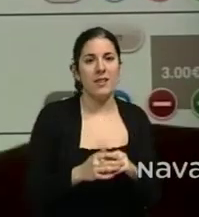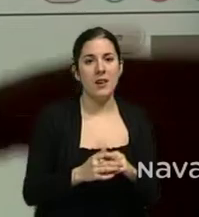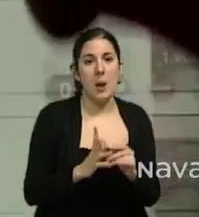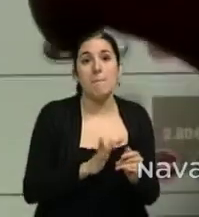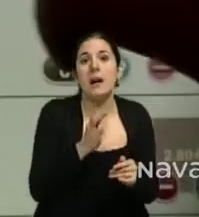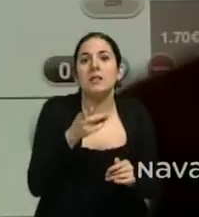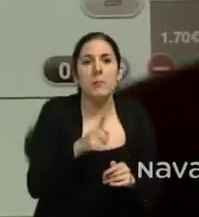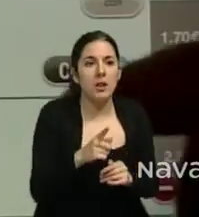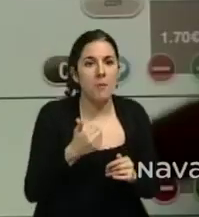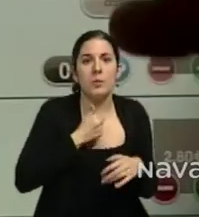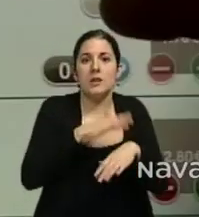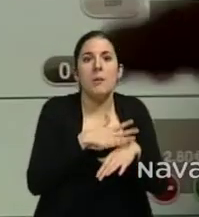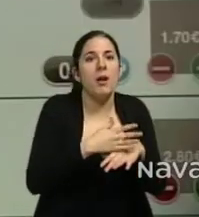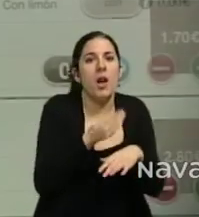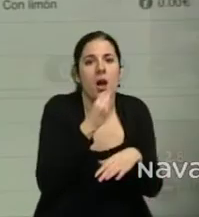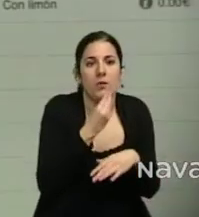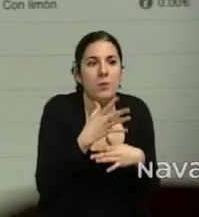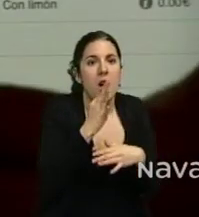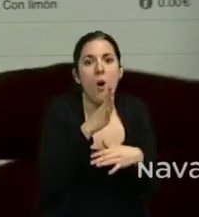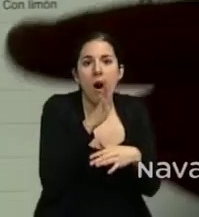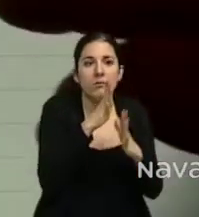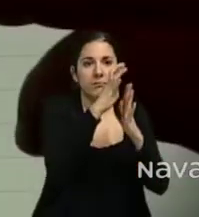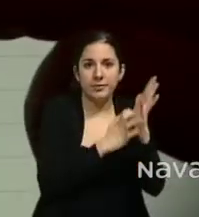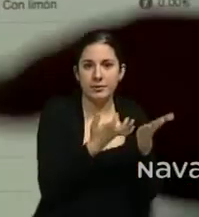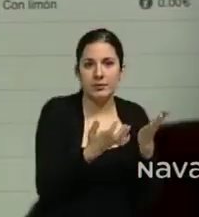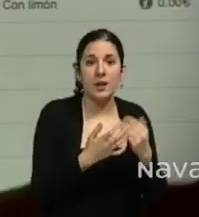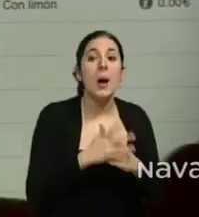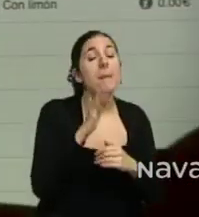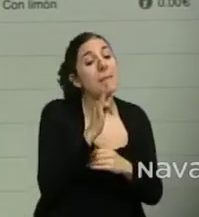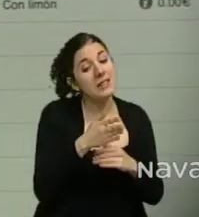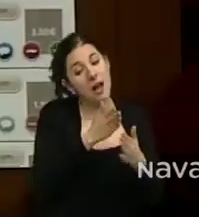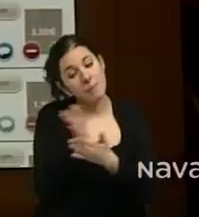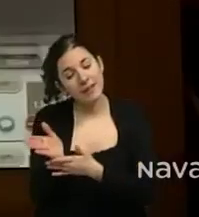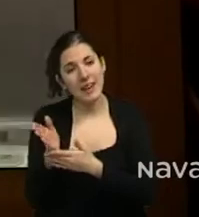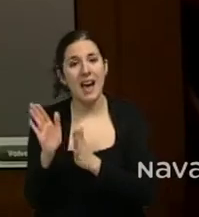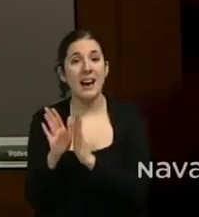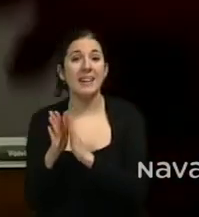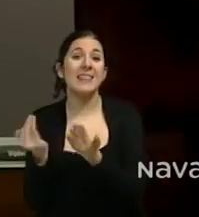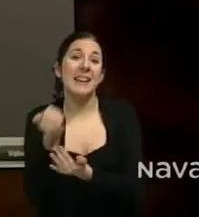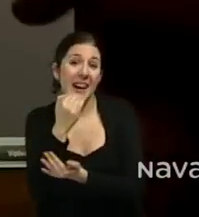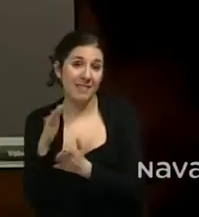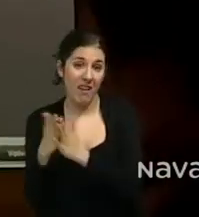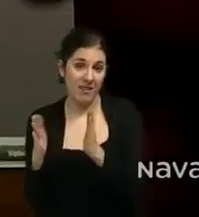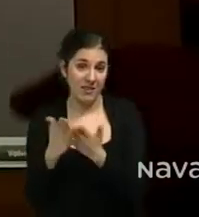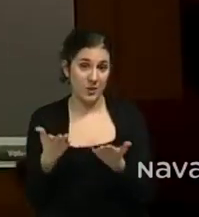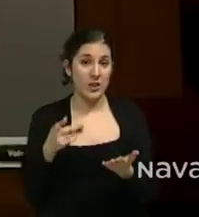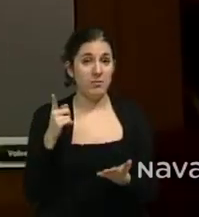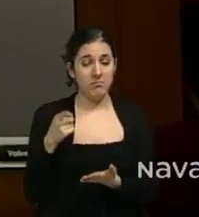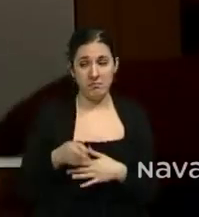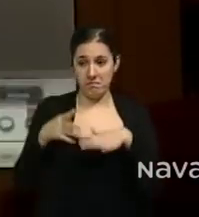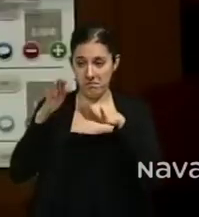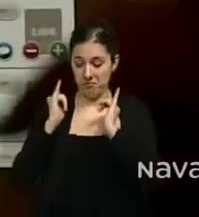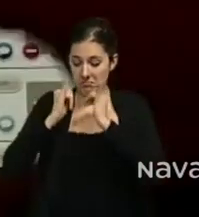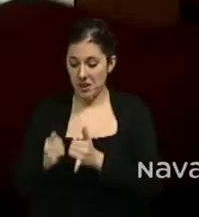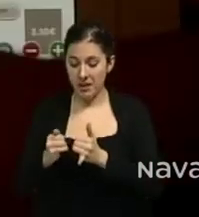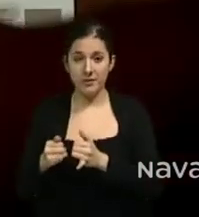conseguir descuentos en las consumiciones. Luego tenemos la sección carta que es en la que pues básicamente es en la que tú llegas y eliges qué es lo